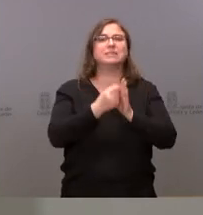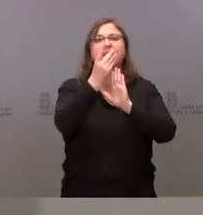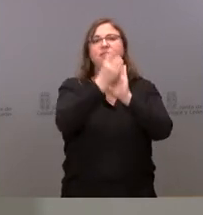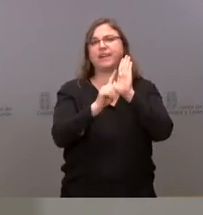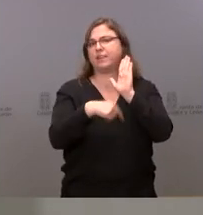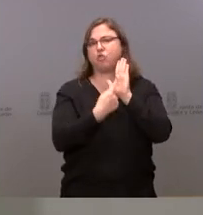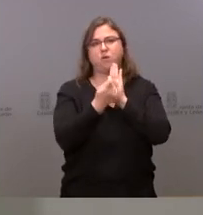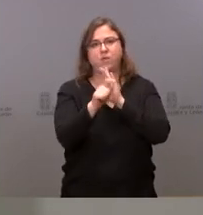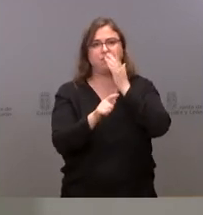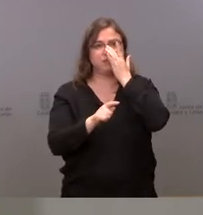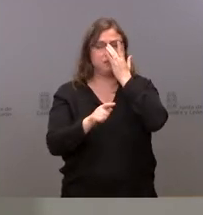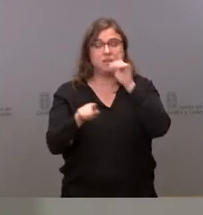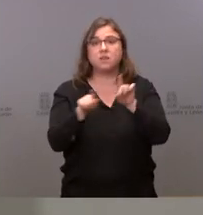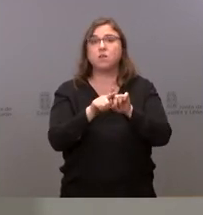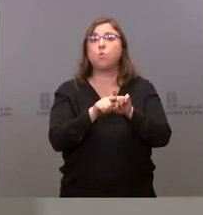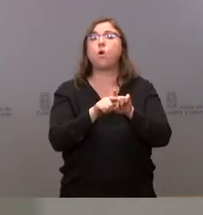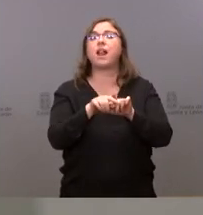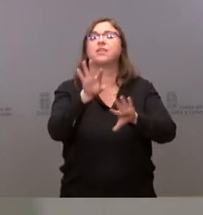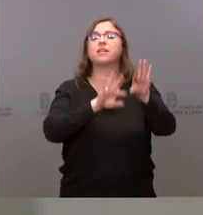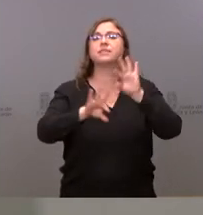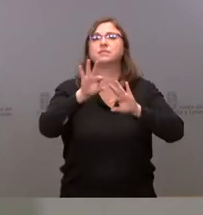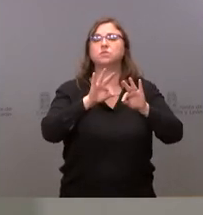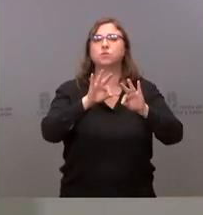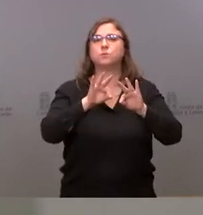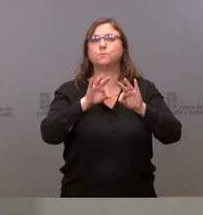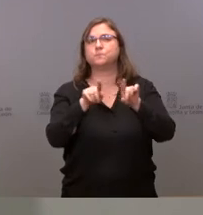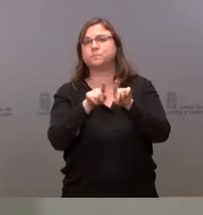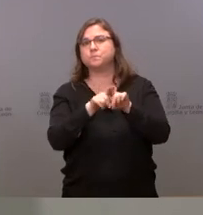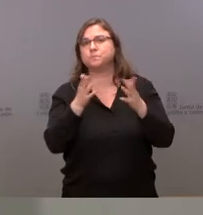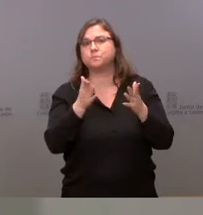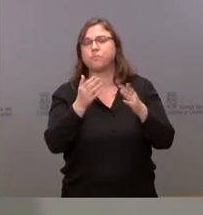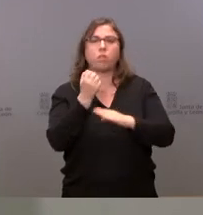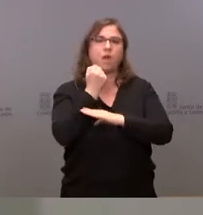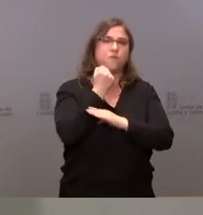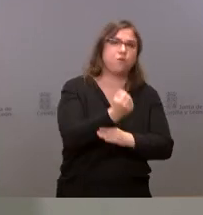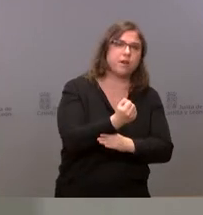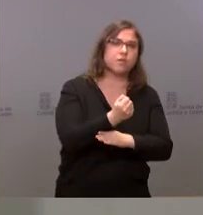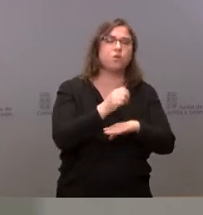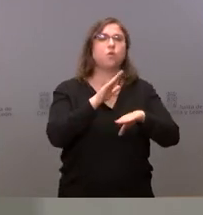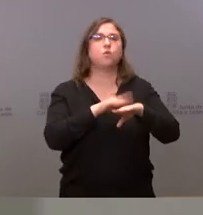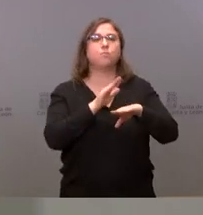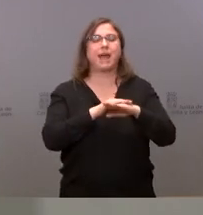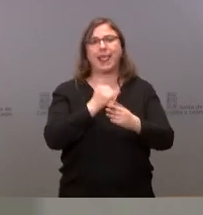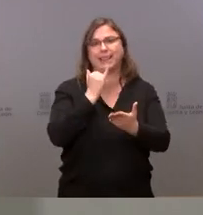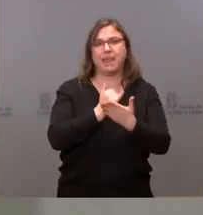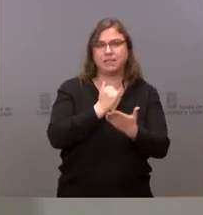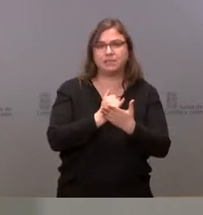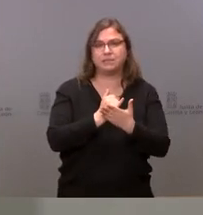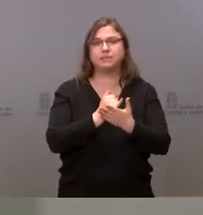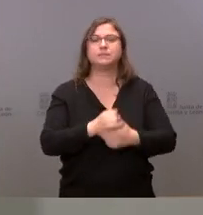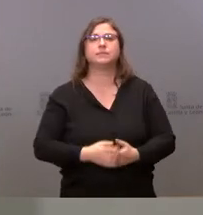básicamente eran decisiones que tienen que ver con el refuerzo de la región de los test de